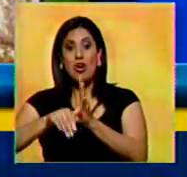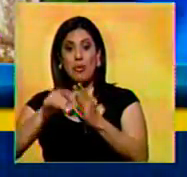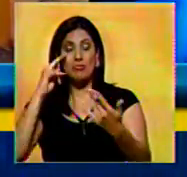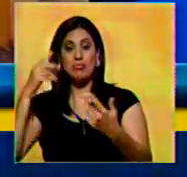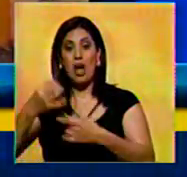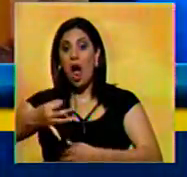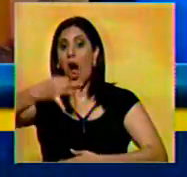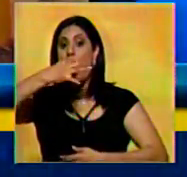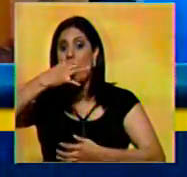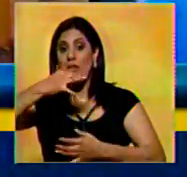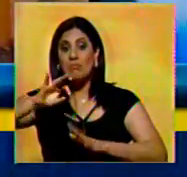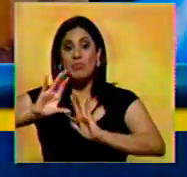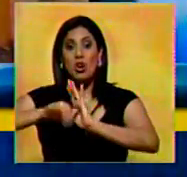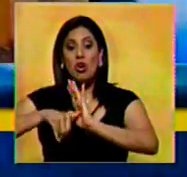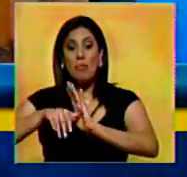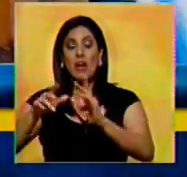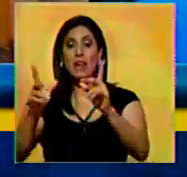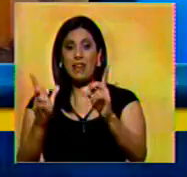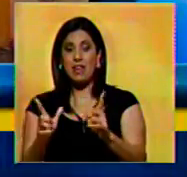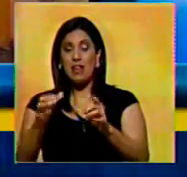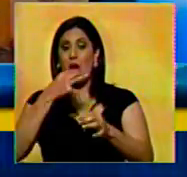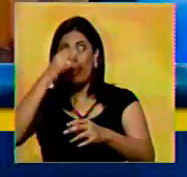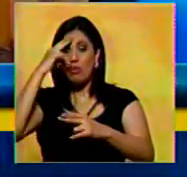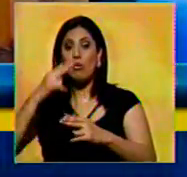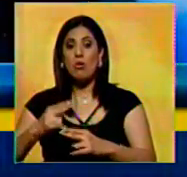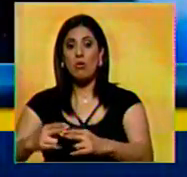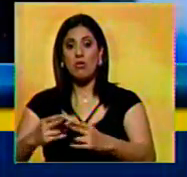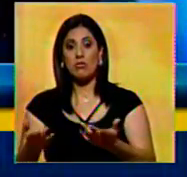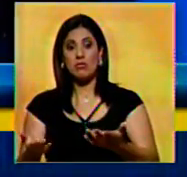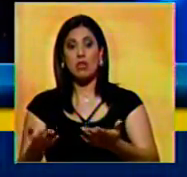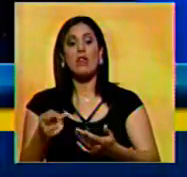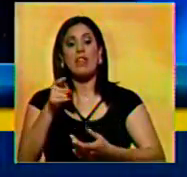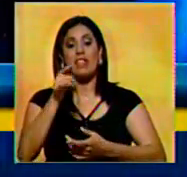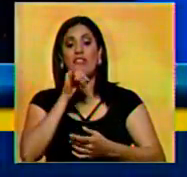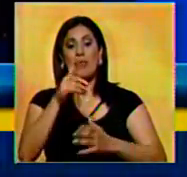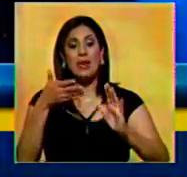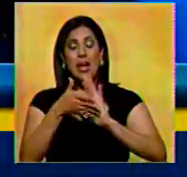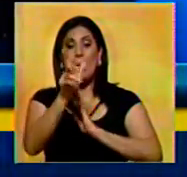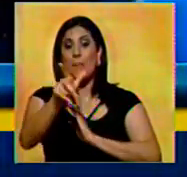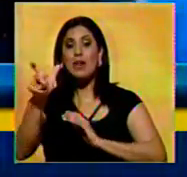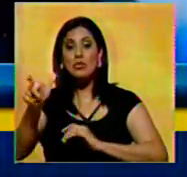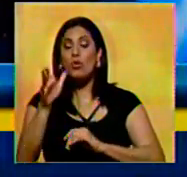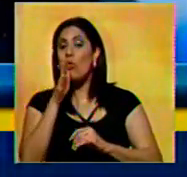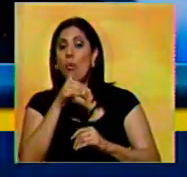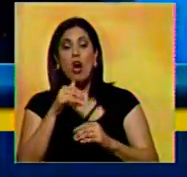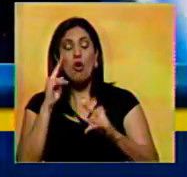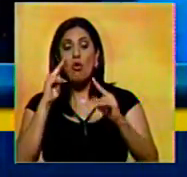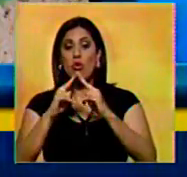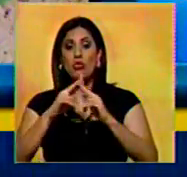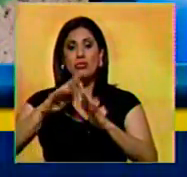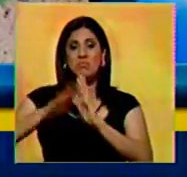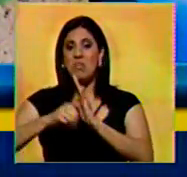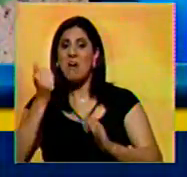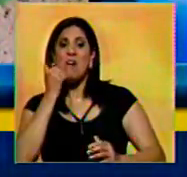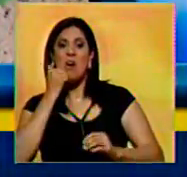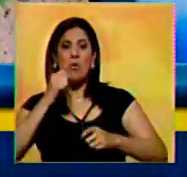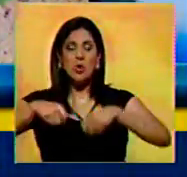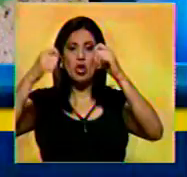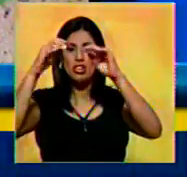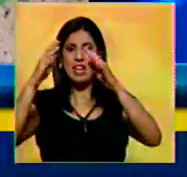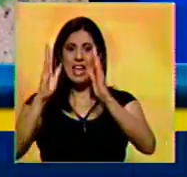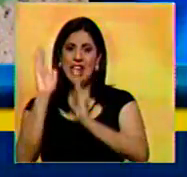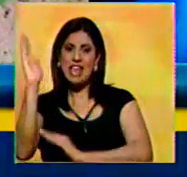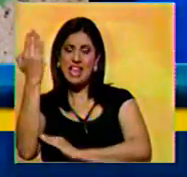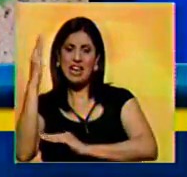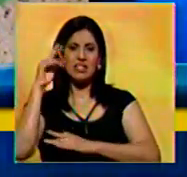sagrario donde reposa el santísimo sacramento. Informó que personas desconocidas violentaron uno de los vitrales de la iglesia